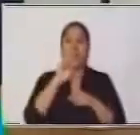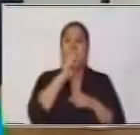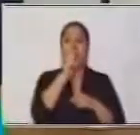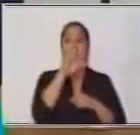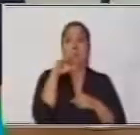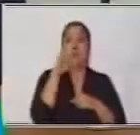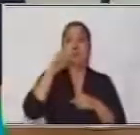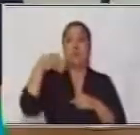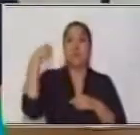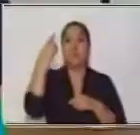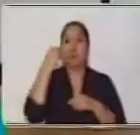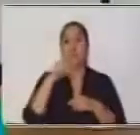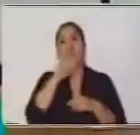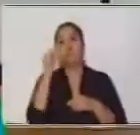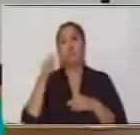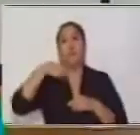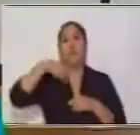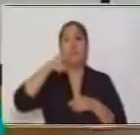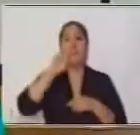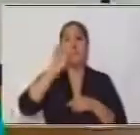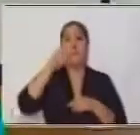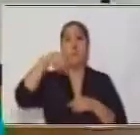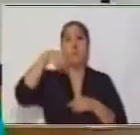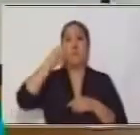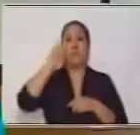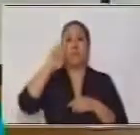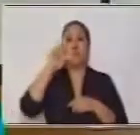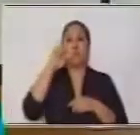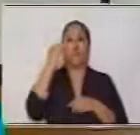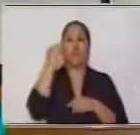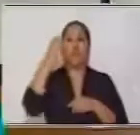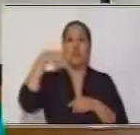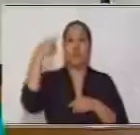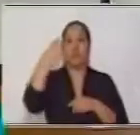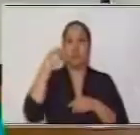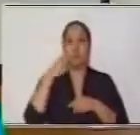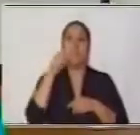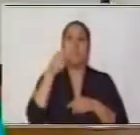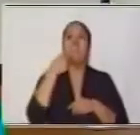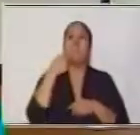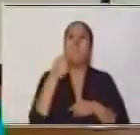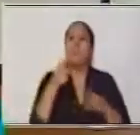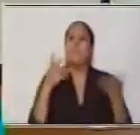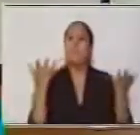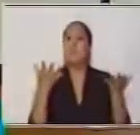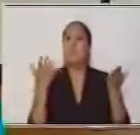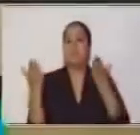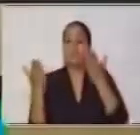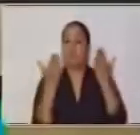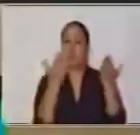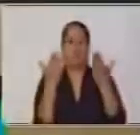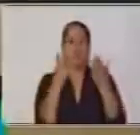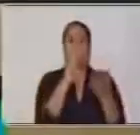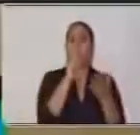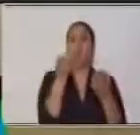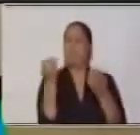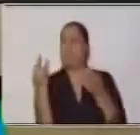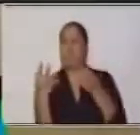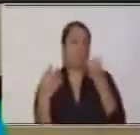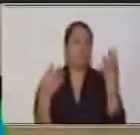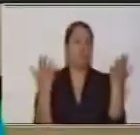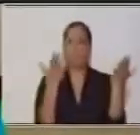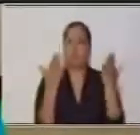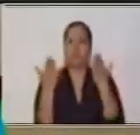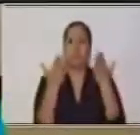razones y las proporciones. Establecimos que una razón es la comparación de dos cantidades. Y cuando